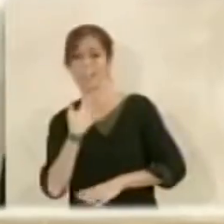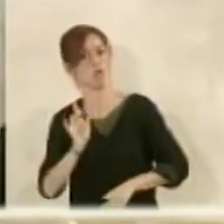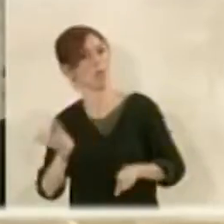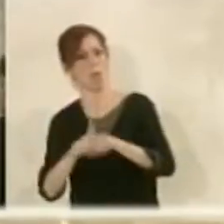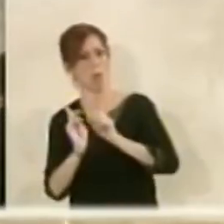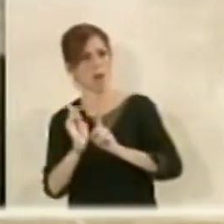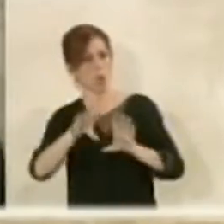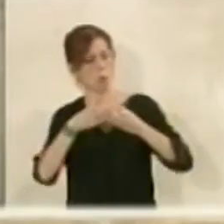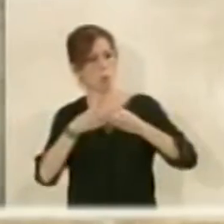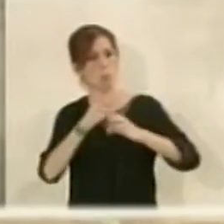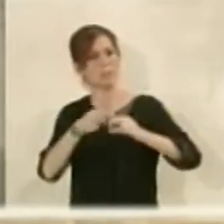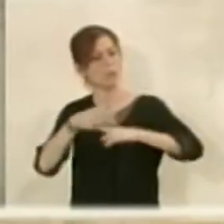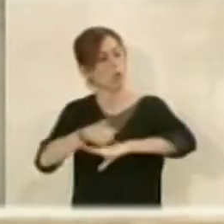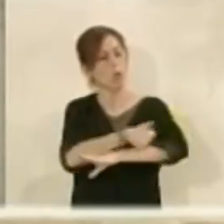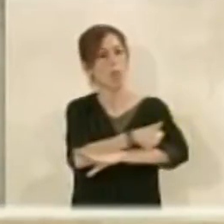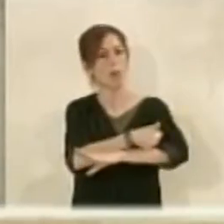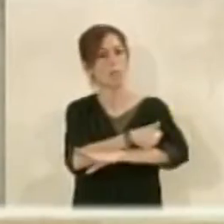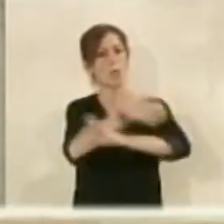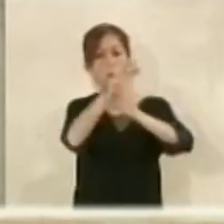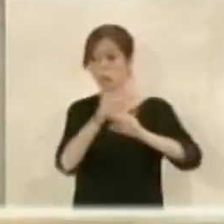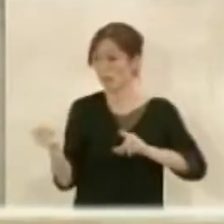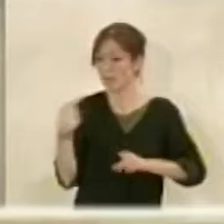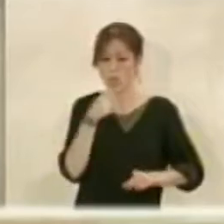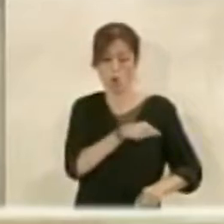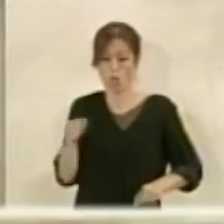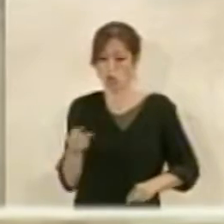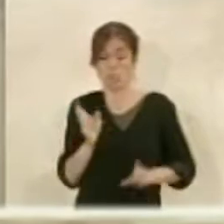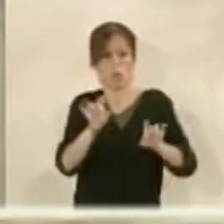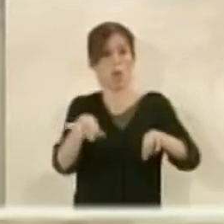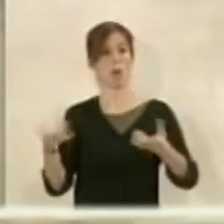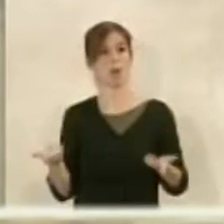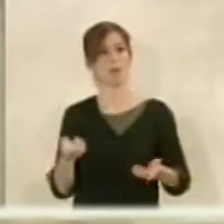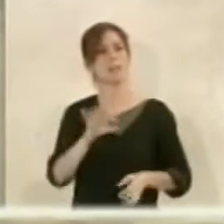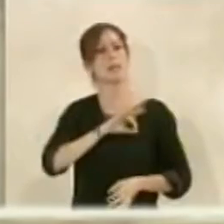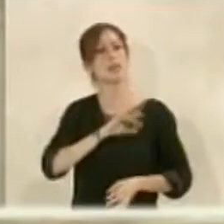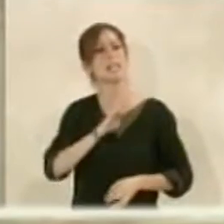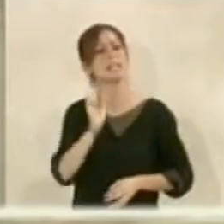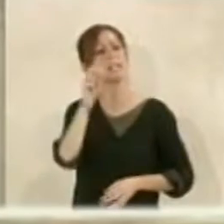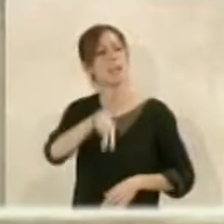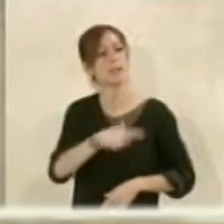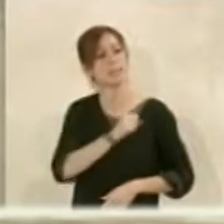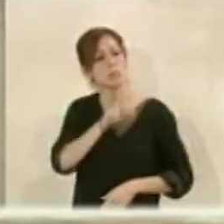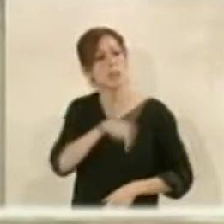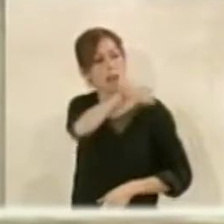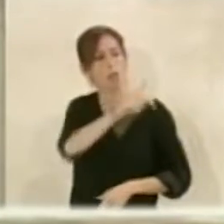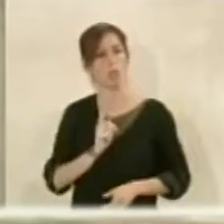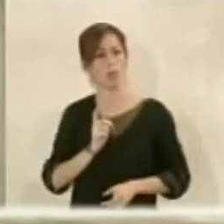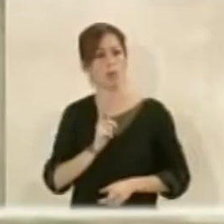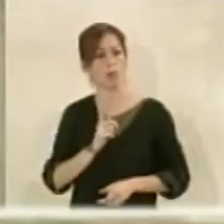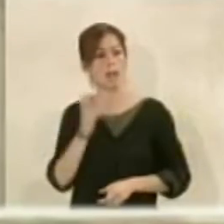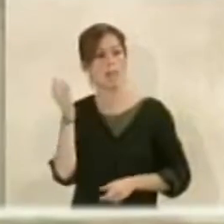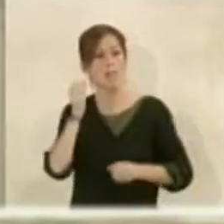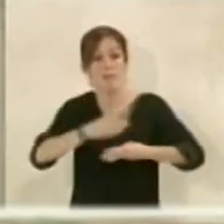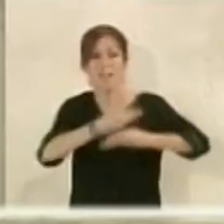Ciudadanos lo planteamos exactamente igual. Señor Esteban le estoy dando la razón que había que haber